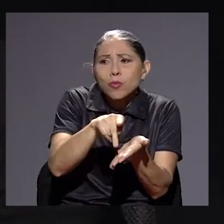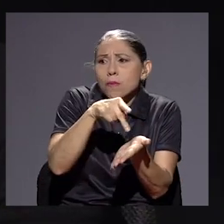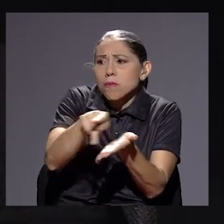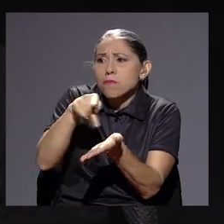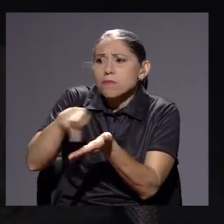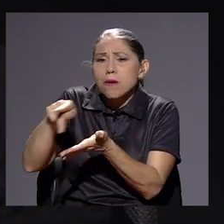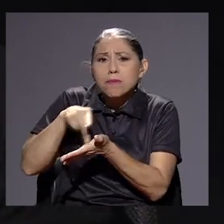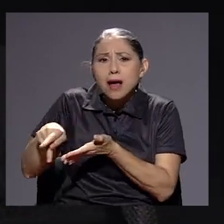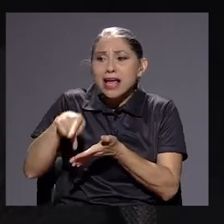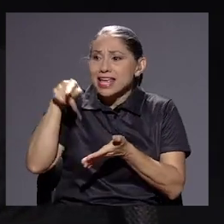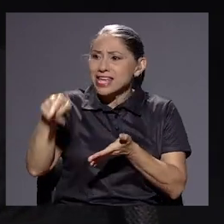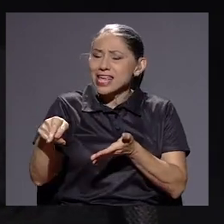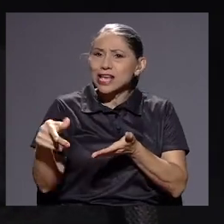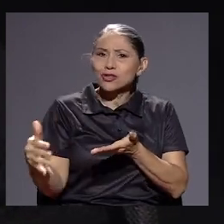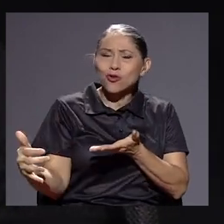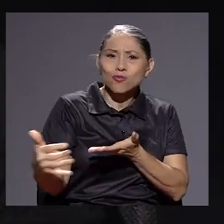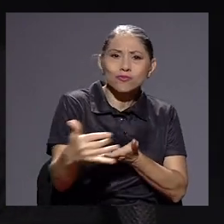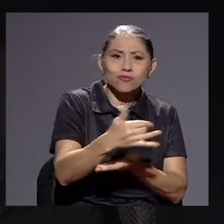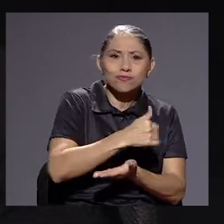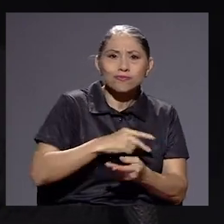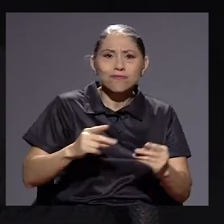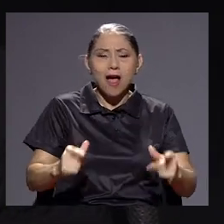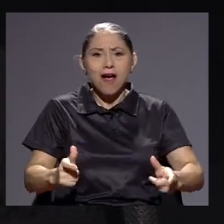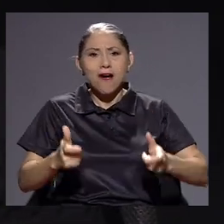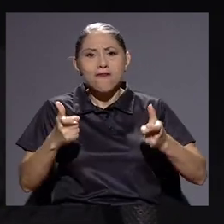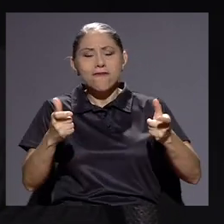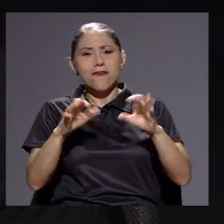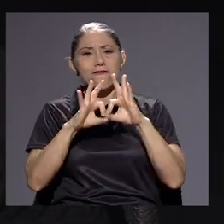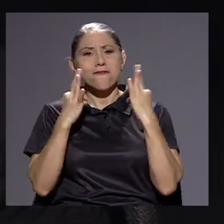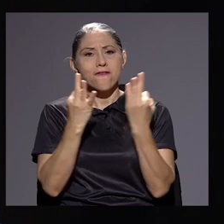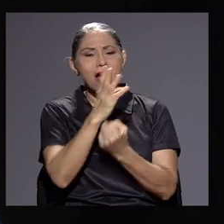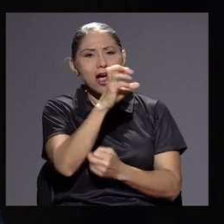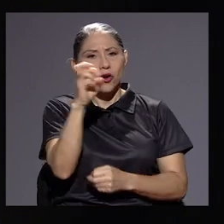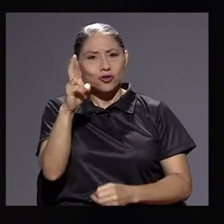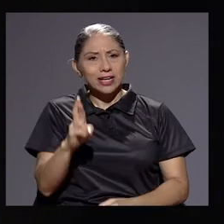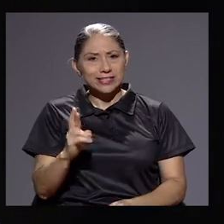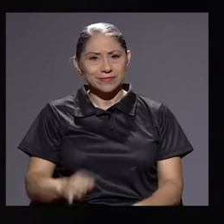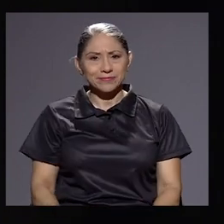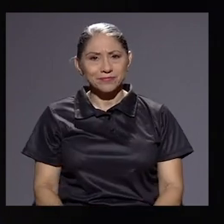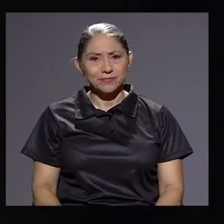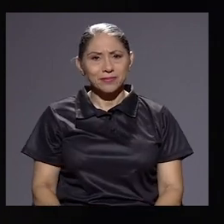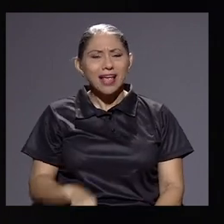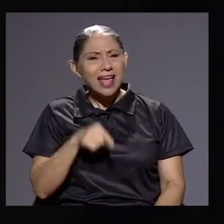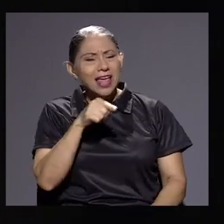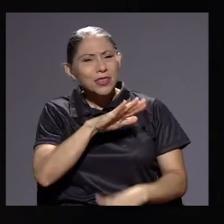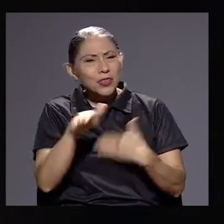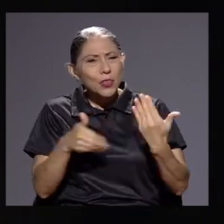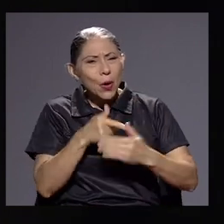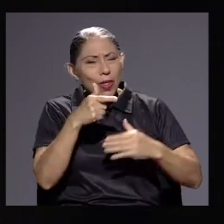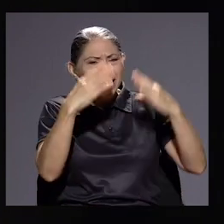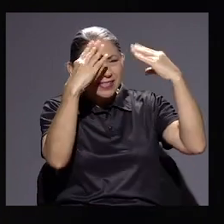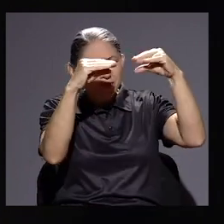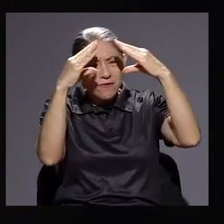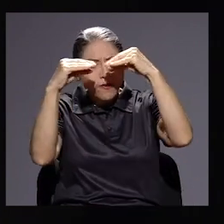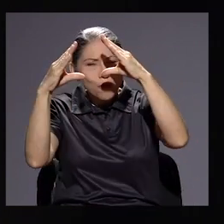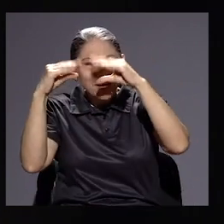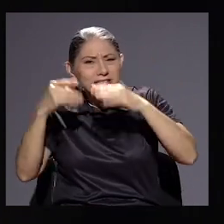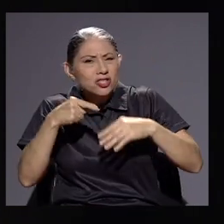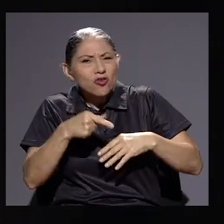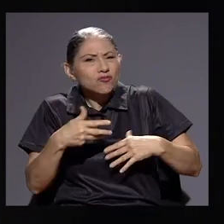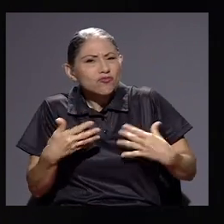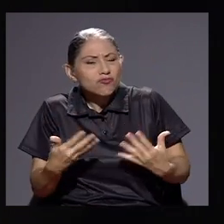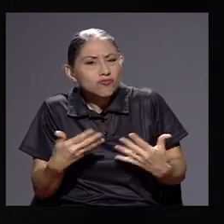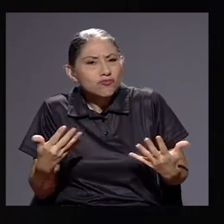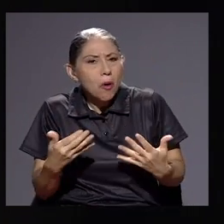realmente nos enriquece como familia costarricente que somos. ¿Cómo podríamos catalogar toda esta información que estamos viendo, doña Amanda,